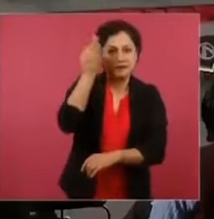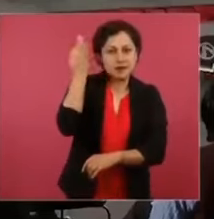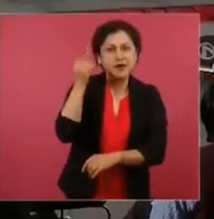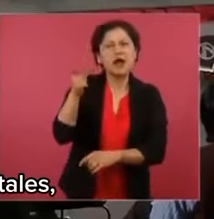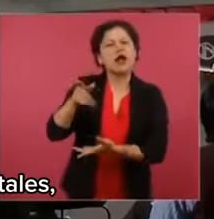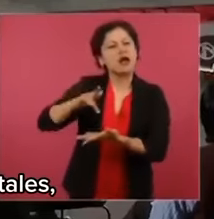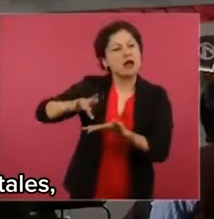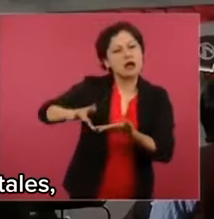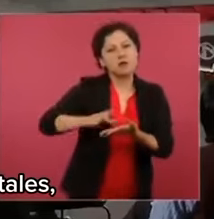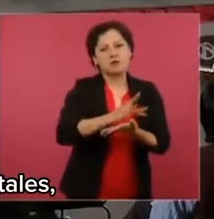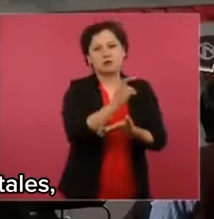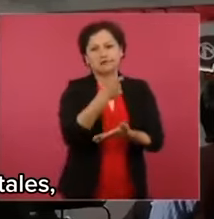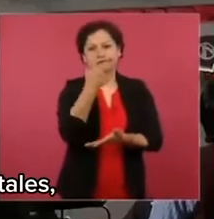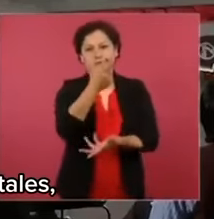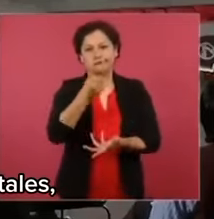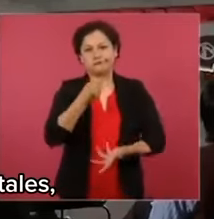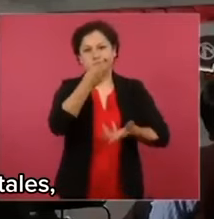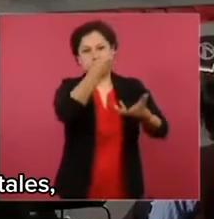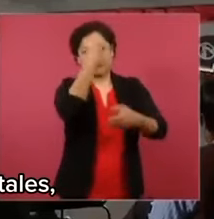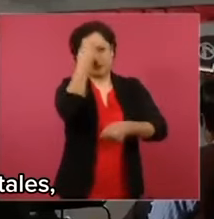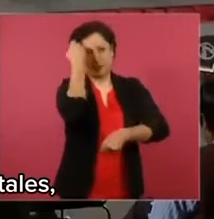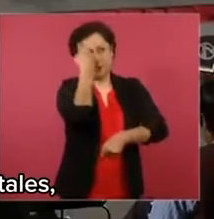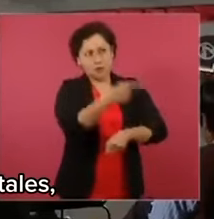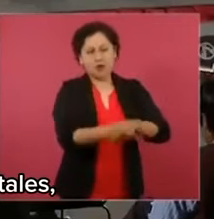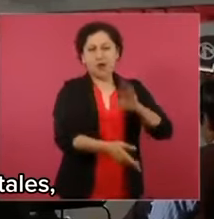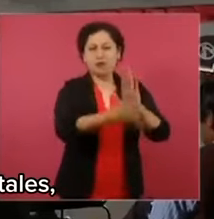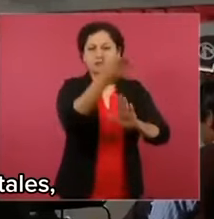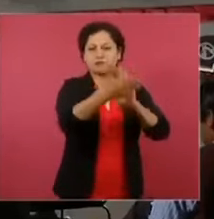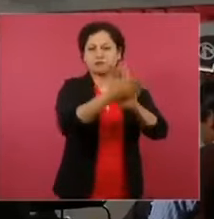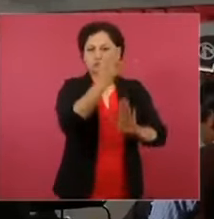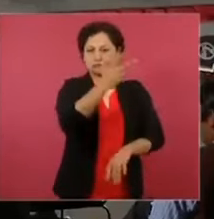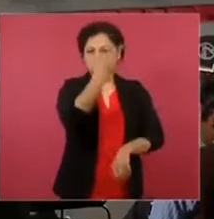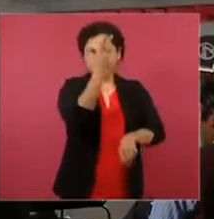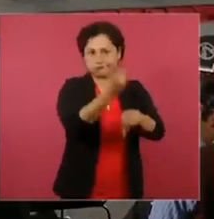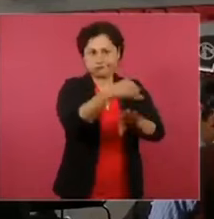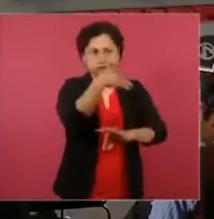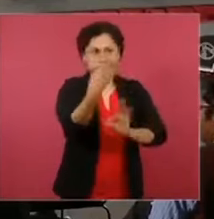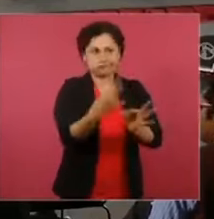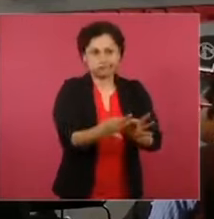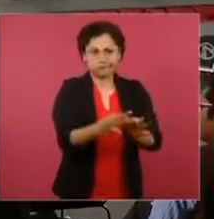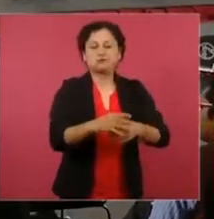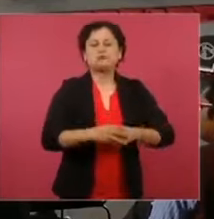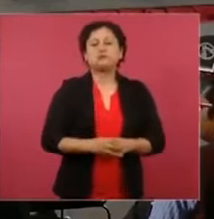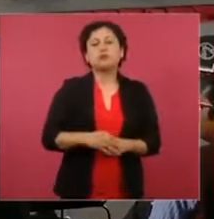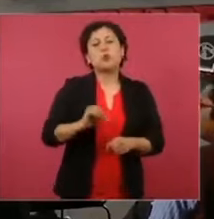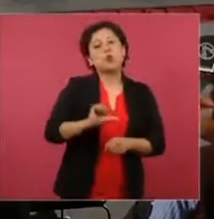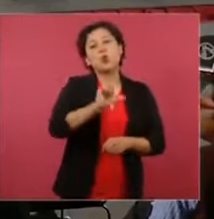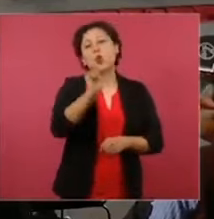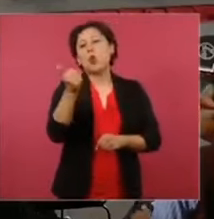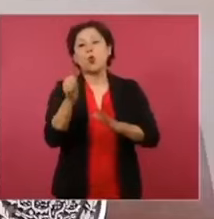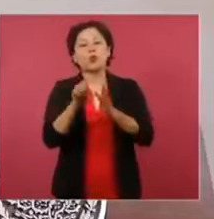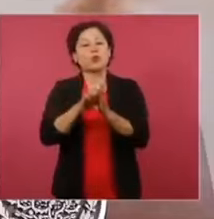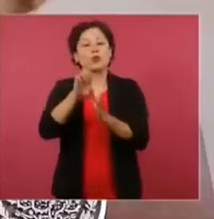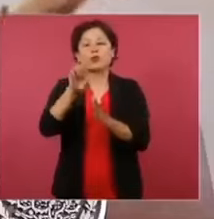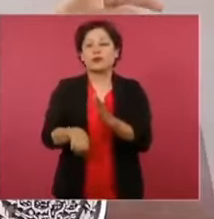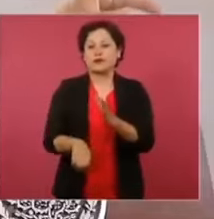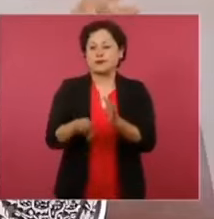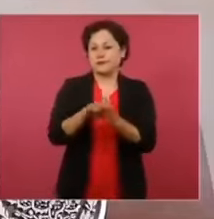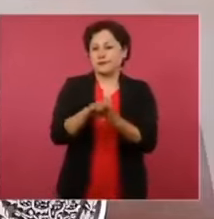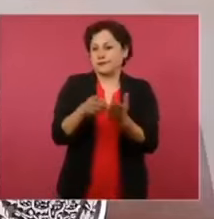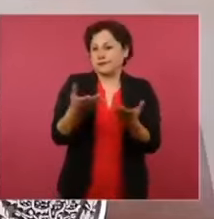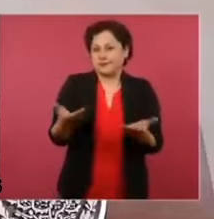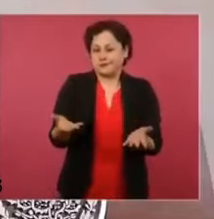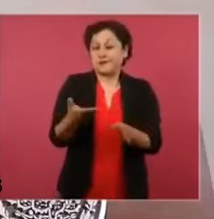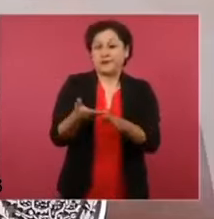de Salud para el Bienestar que destinaron a la conclusión de los hospitales. En otros casos son hospitales que, a pesar de que se